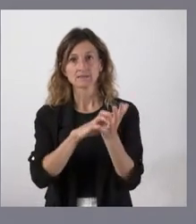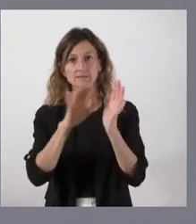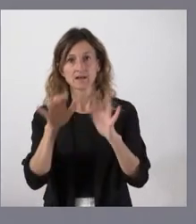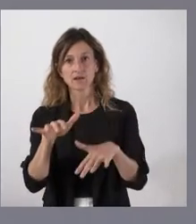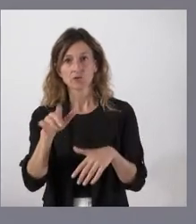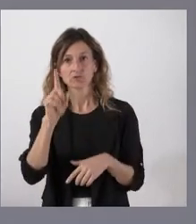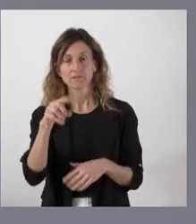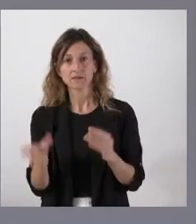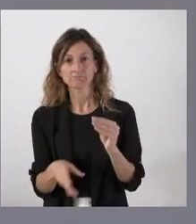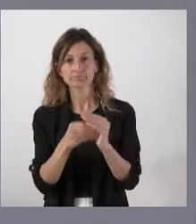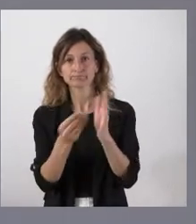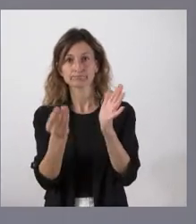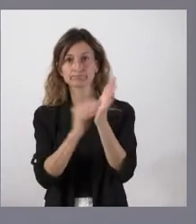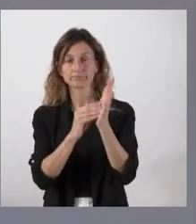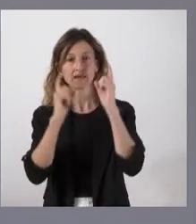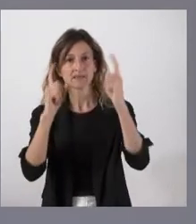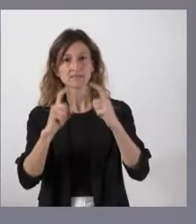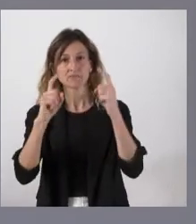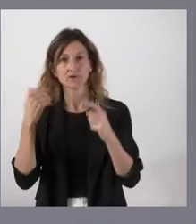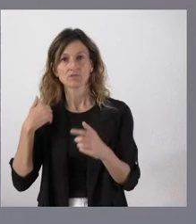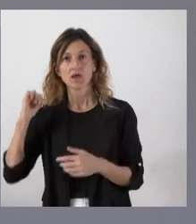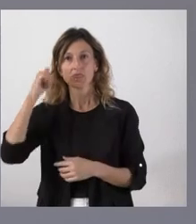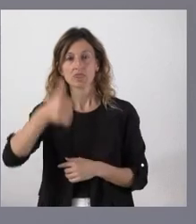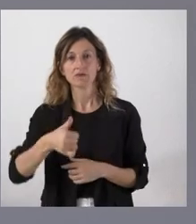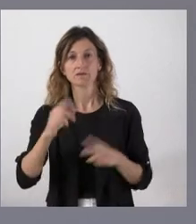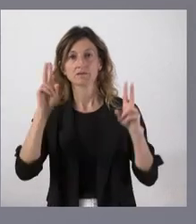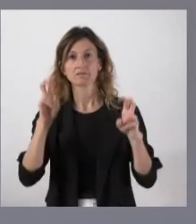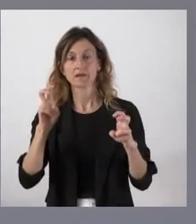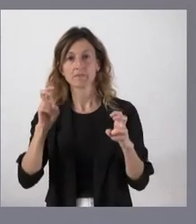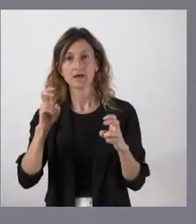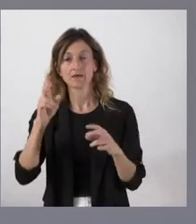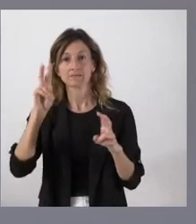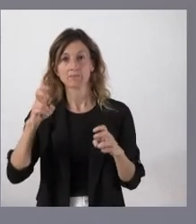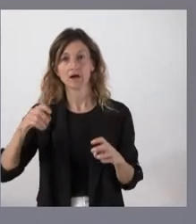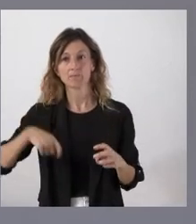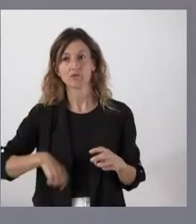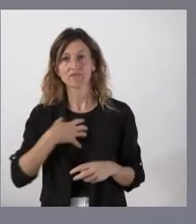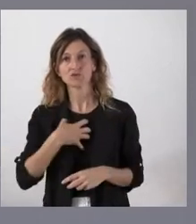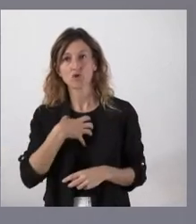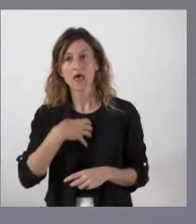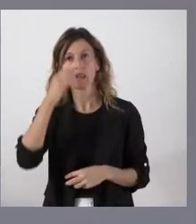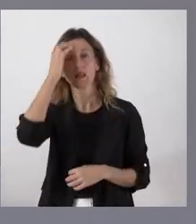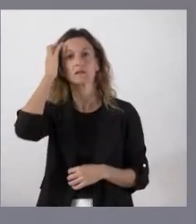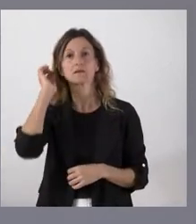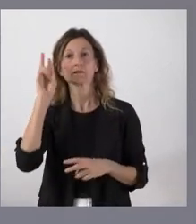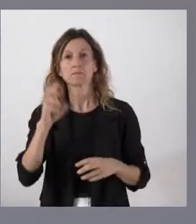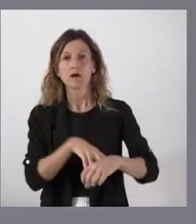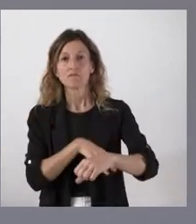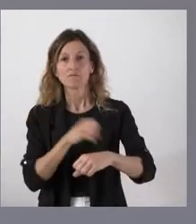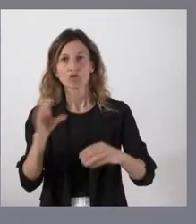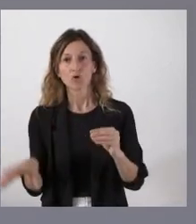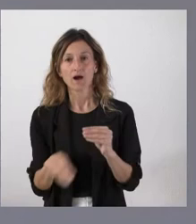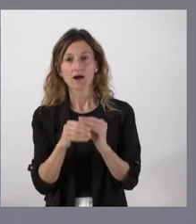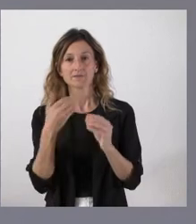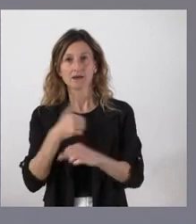que añadir algunos esfuerzos que venimos realizando, como es el caso de la carrera profesional, como es el caso de los fondos adicionales que hemos